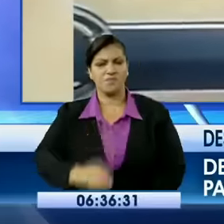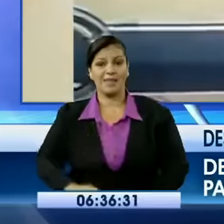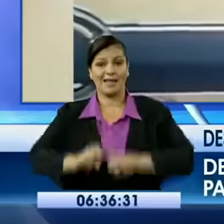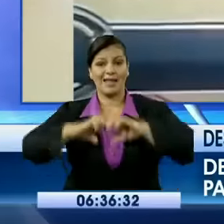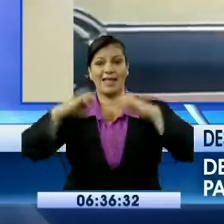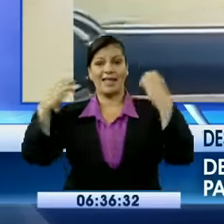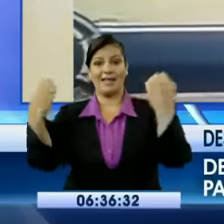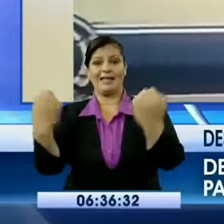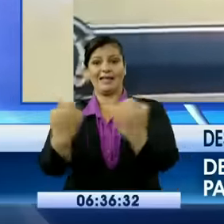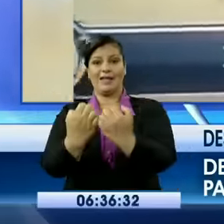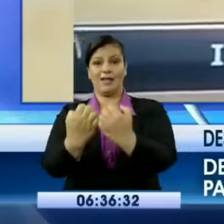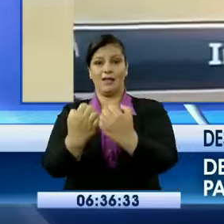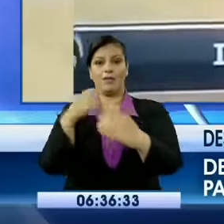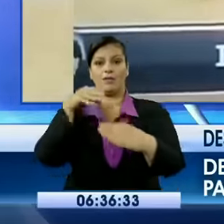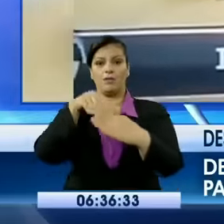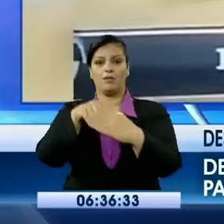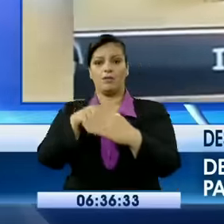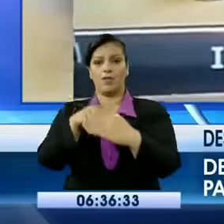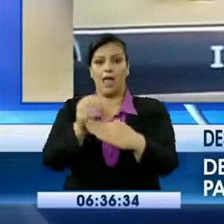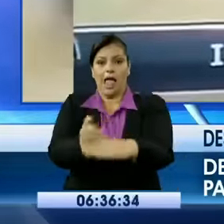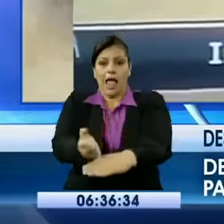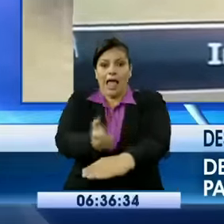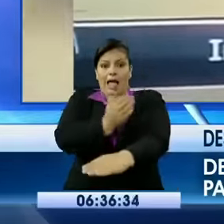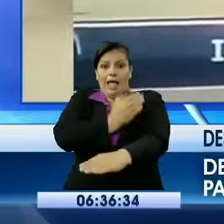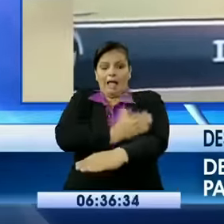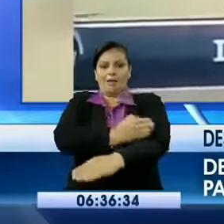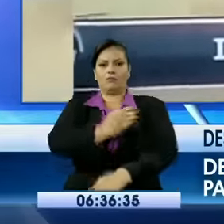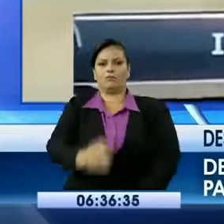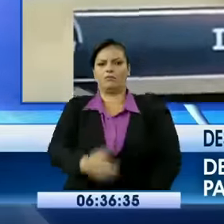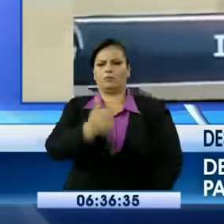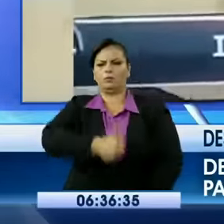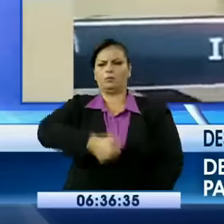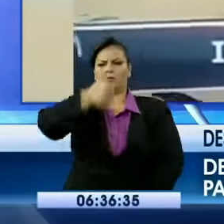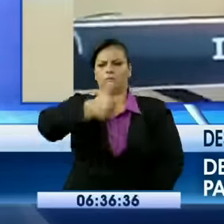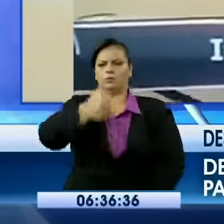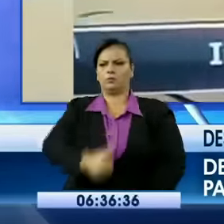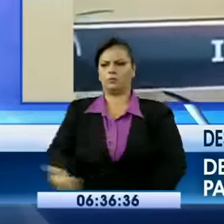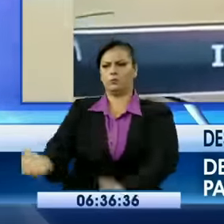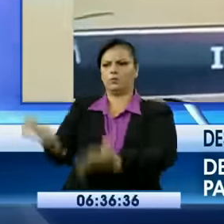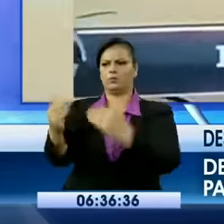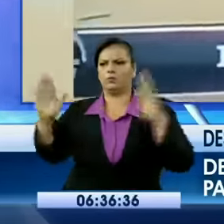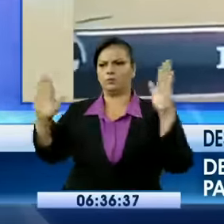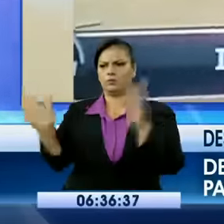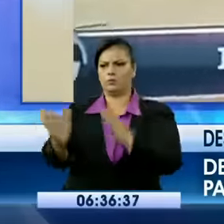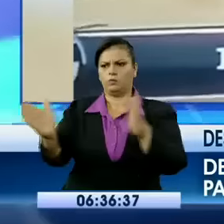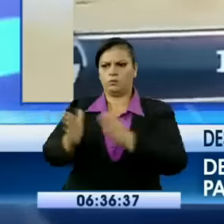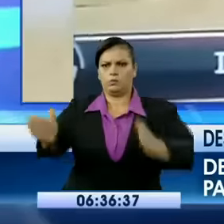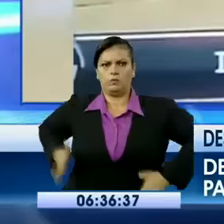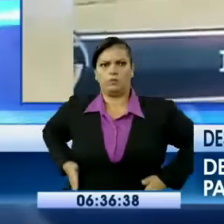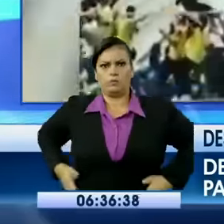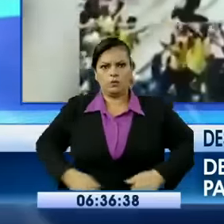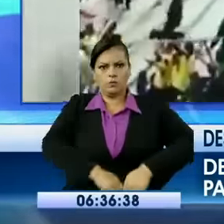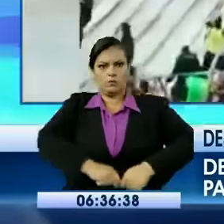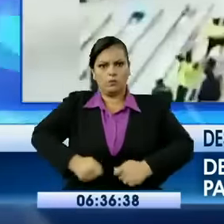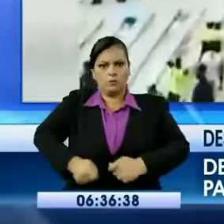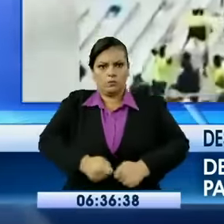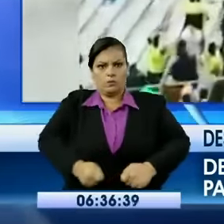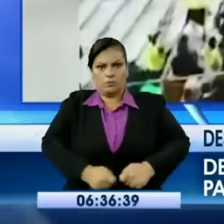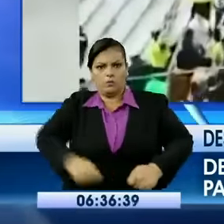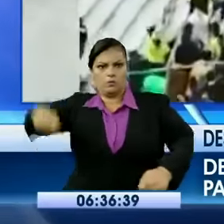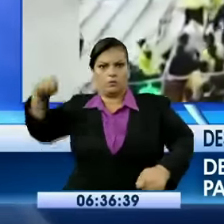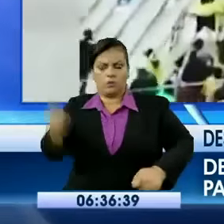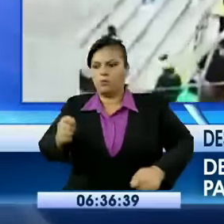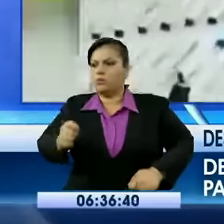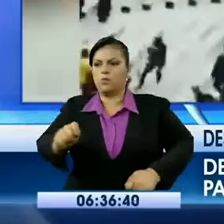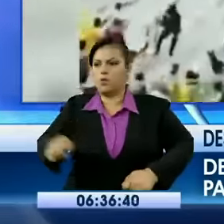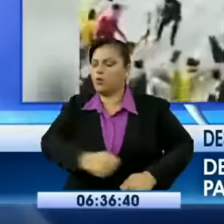les caen hasta los pantalones porque le quitan el cinturón. Claro. Cuando tú entras al estadio, cuando un miembro de la prensa entra al estadio y quiere